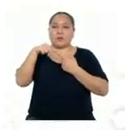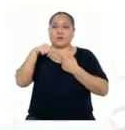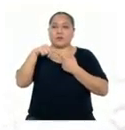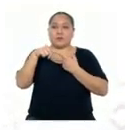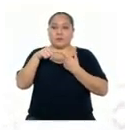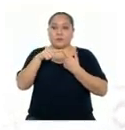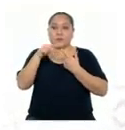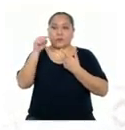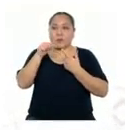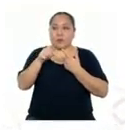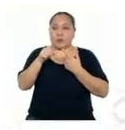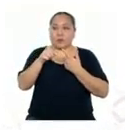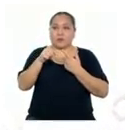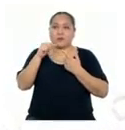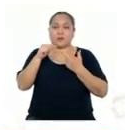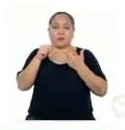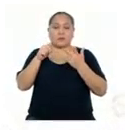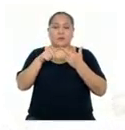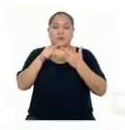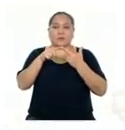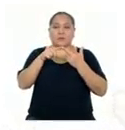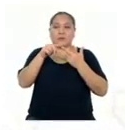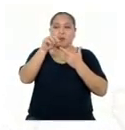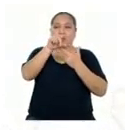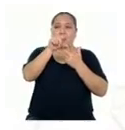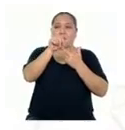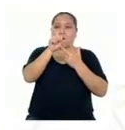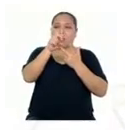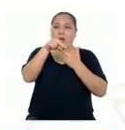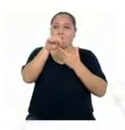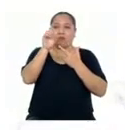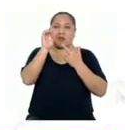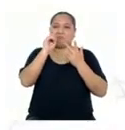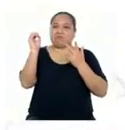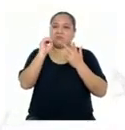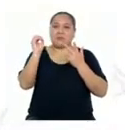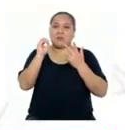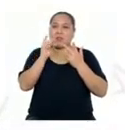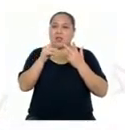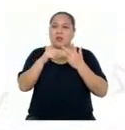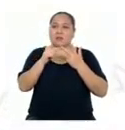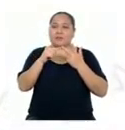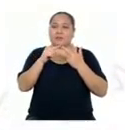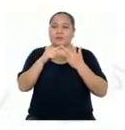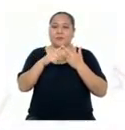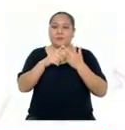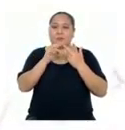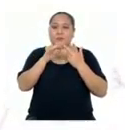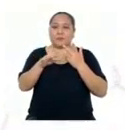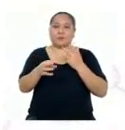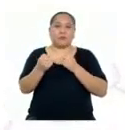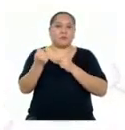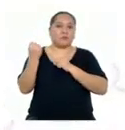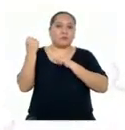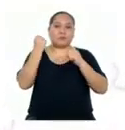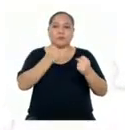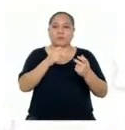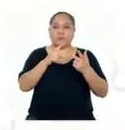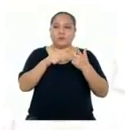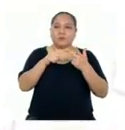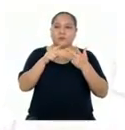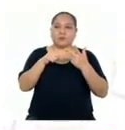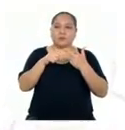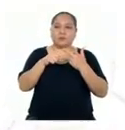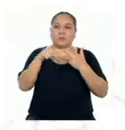radioactivos Y la radiación gamma No tiene carga Es un flujo de ondas Electromagnéticas De alta energía Si